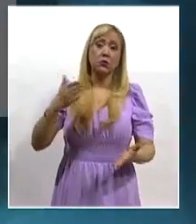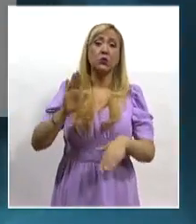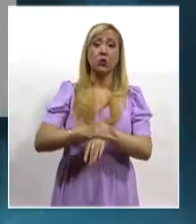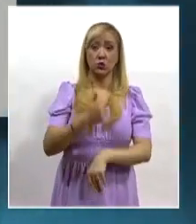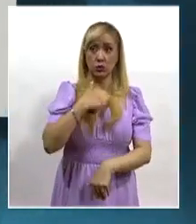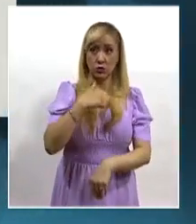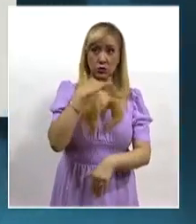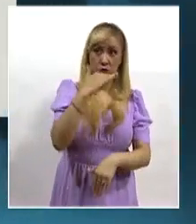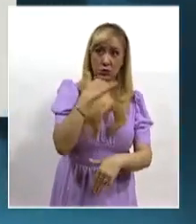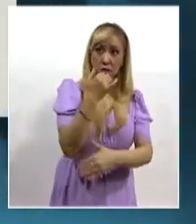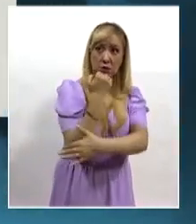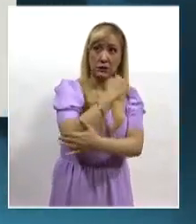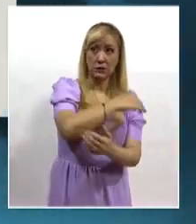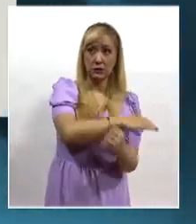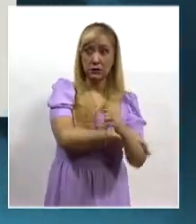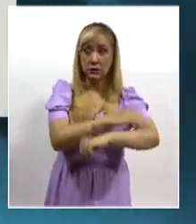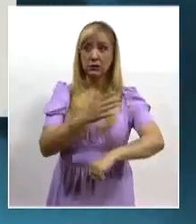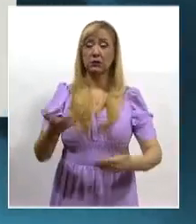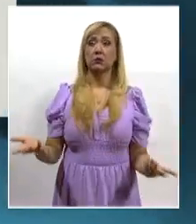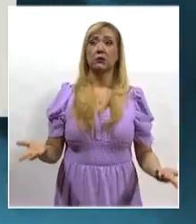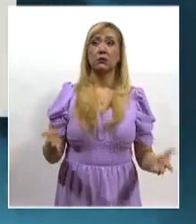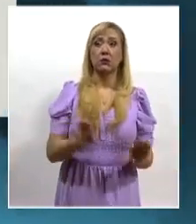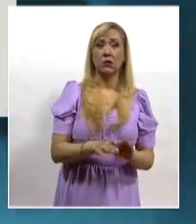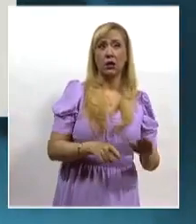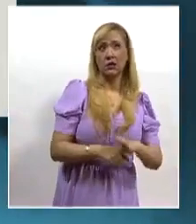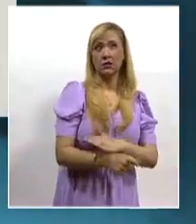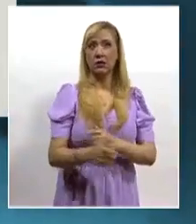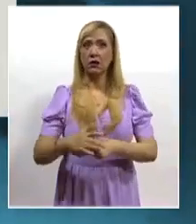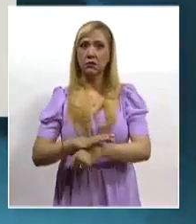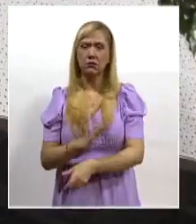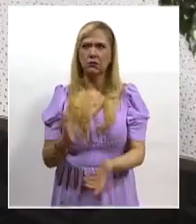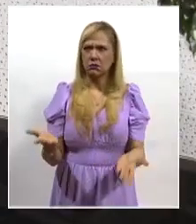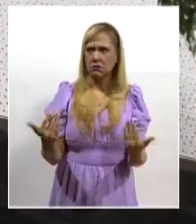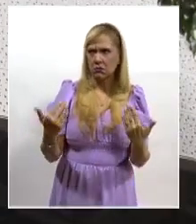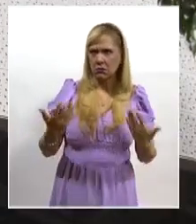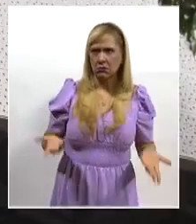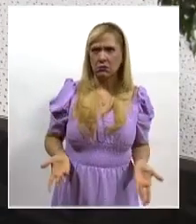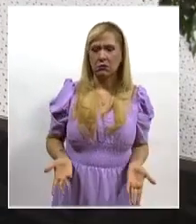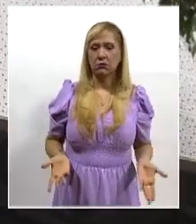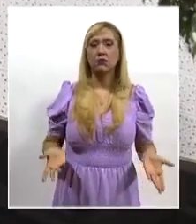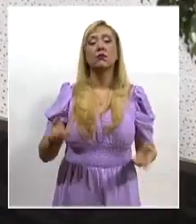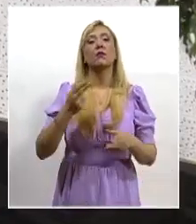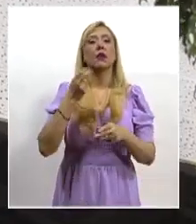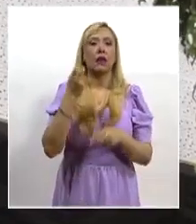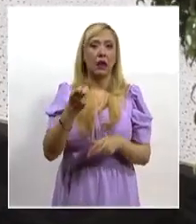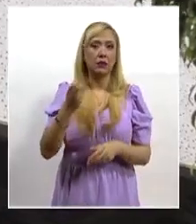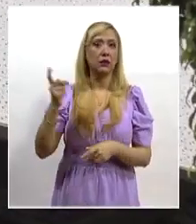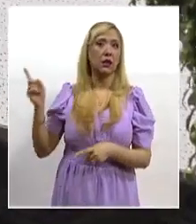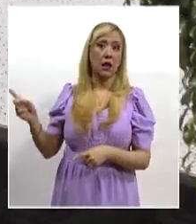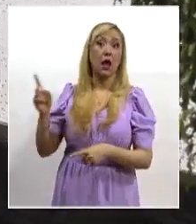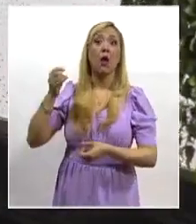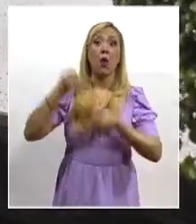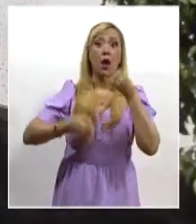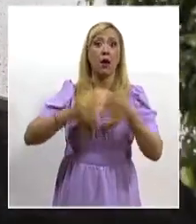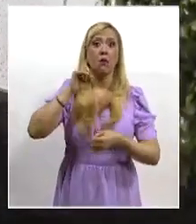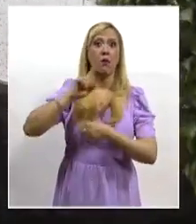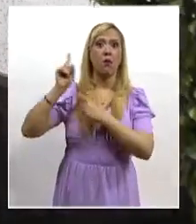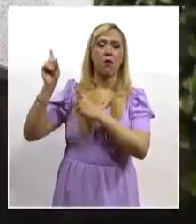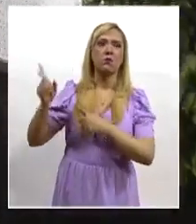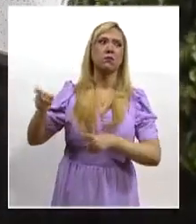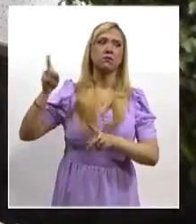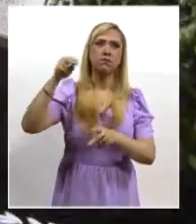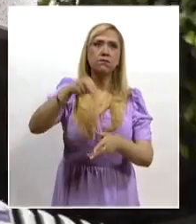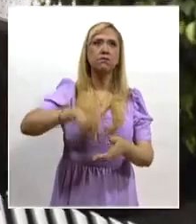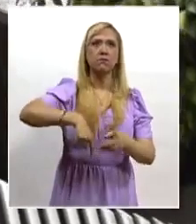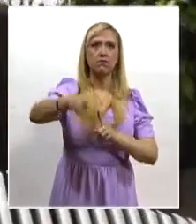tráfico de influencias en libertad. La medida que se le imponga tendrá como fin, asegura la presencia de Sánchez Hernández durante el proceso que